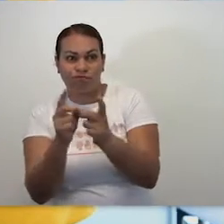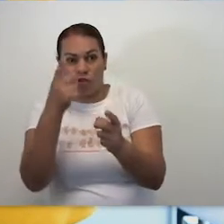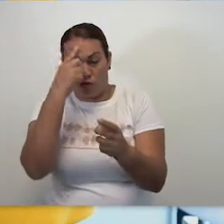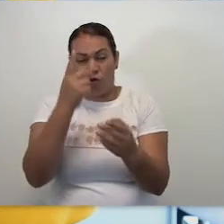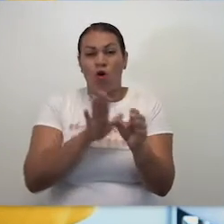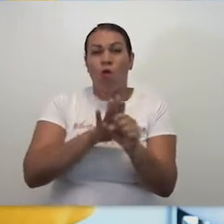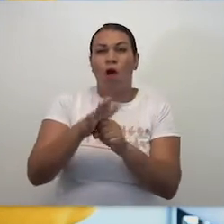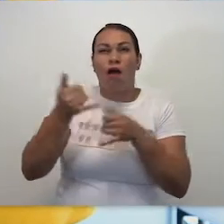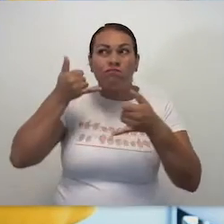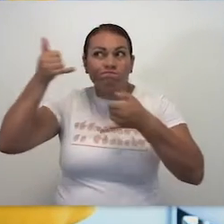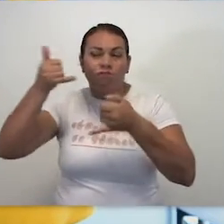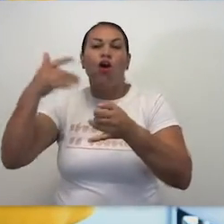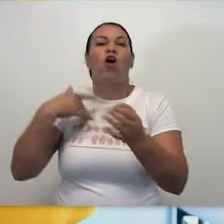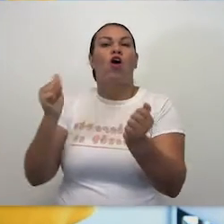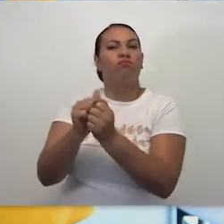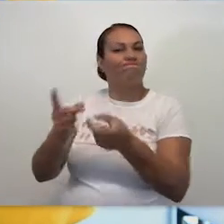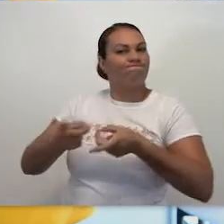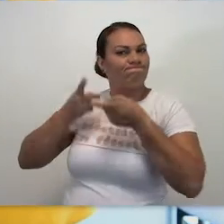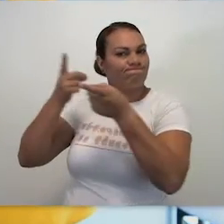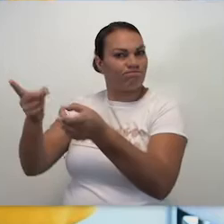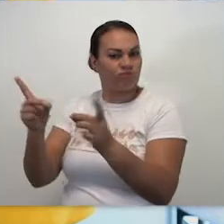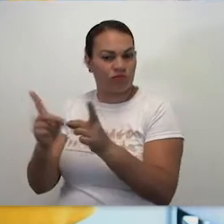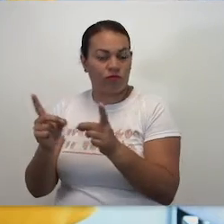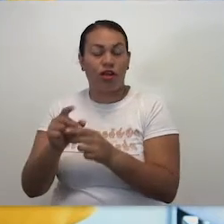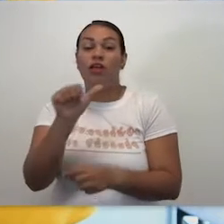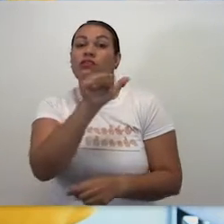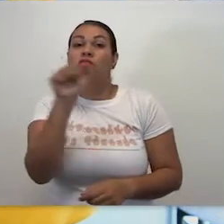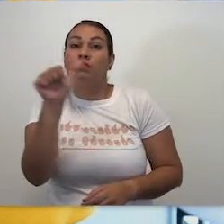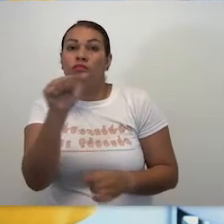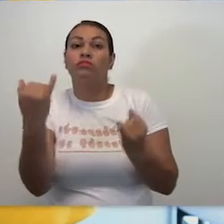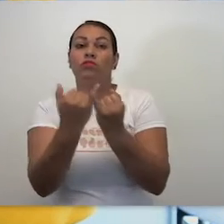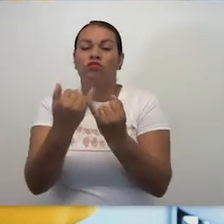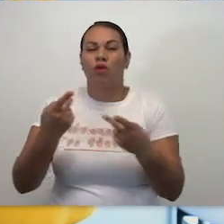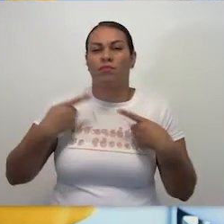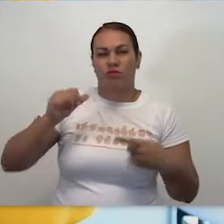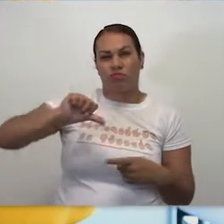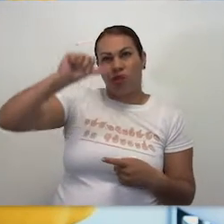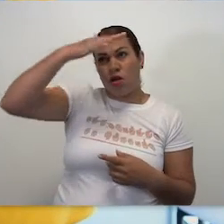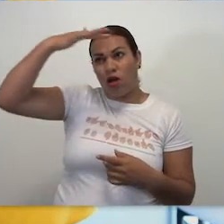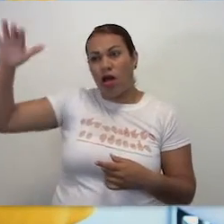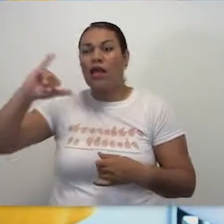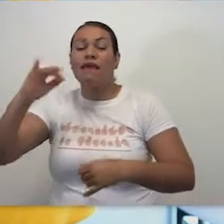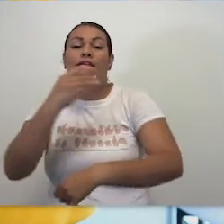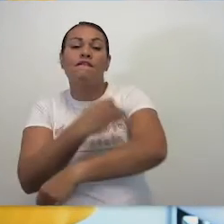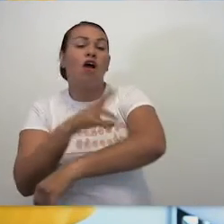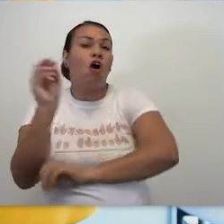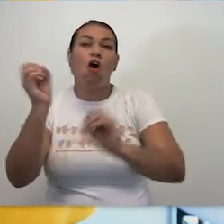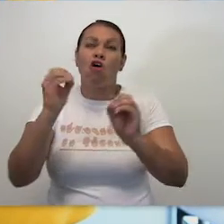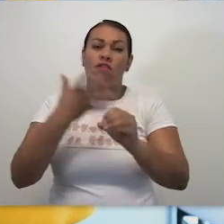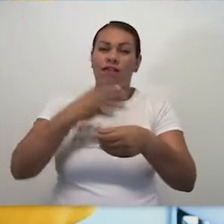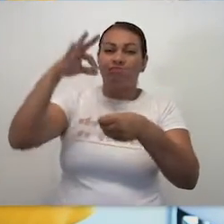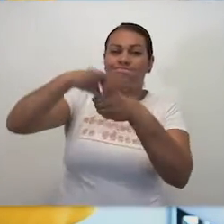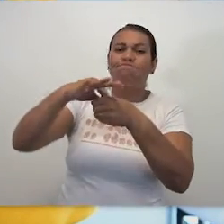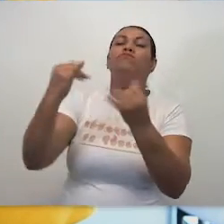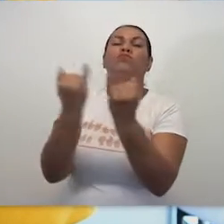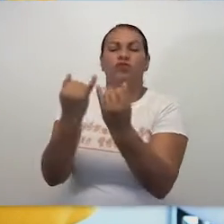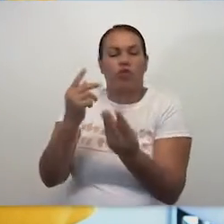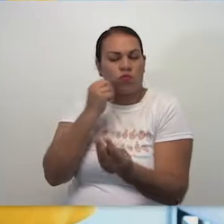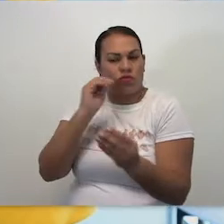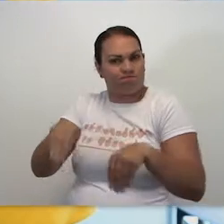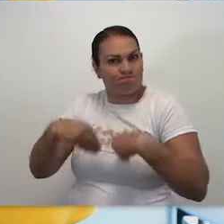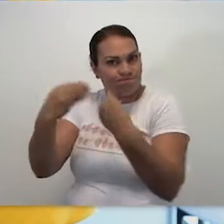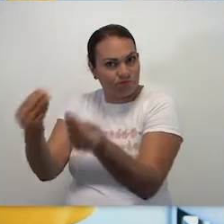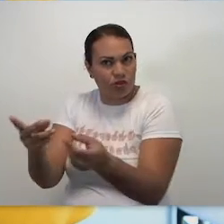solicitadas a través de un call center. Entregamos también 600 despensas adultos mayores y familias que no tenían